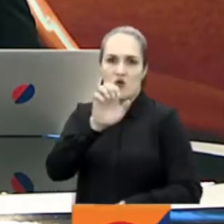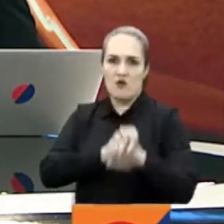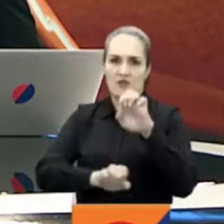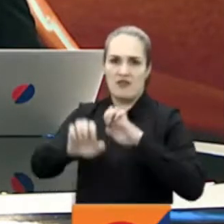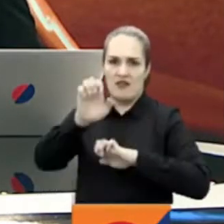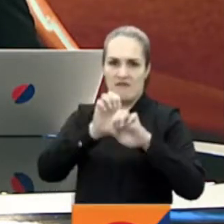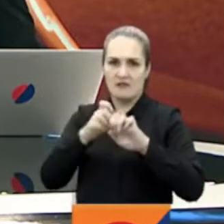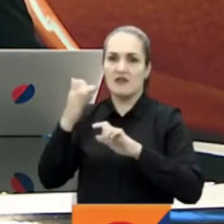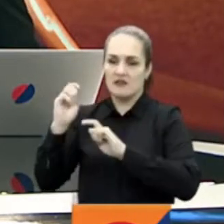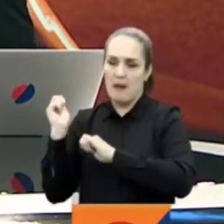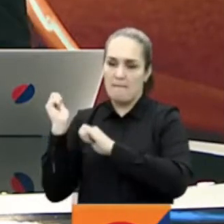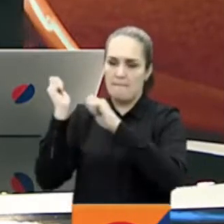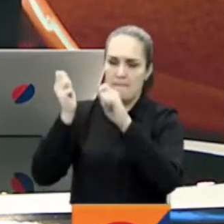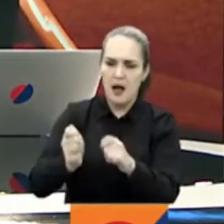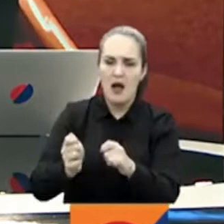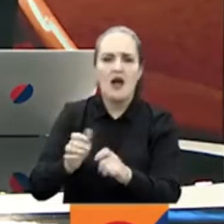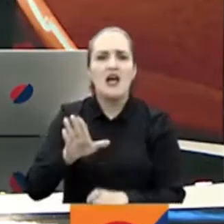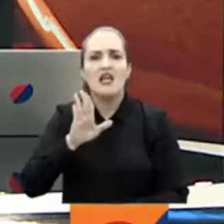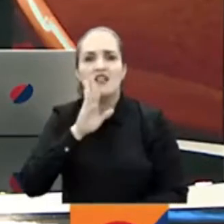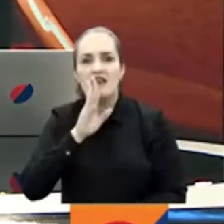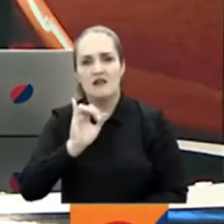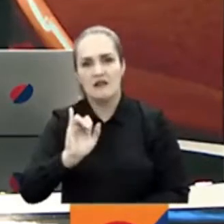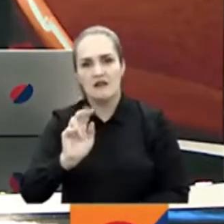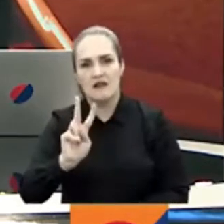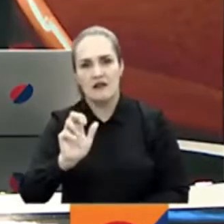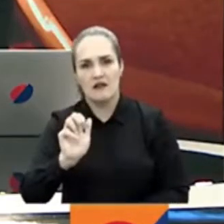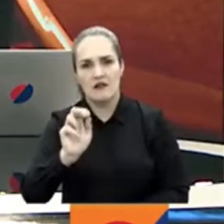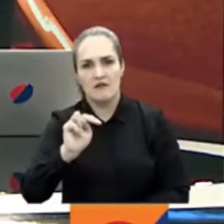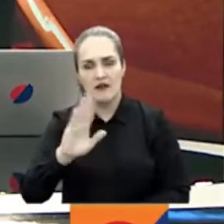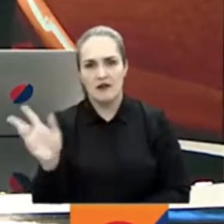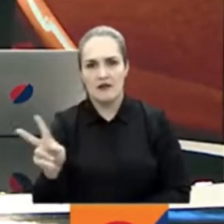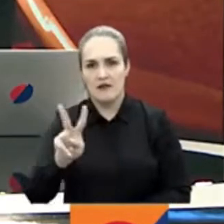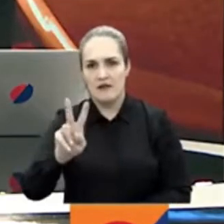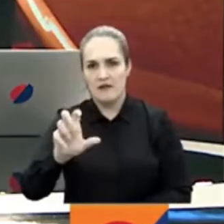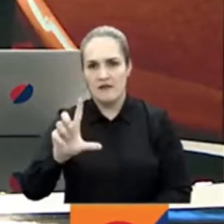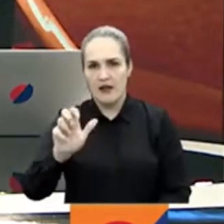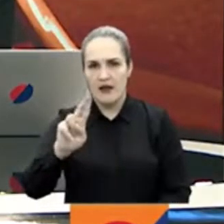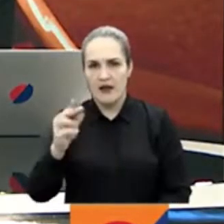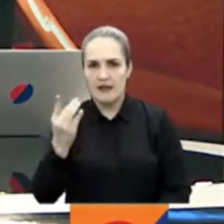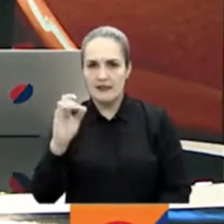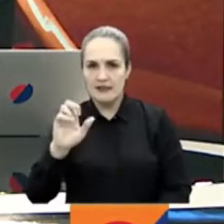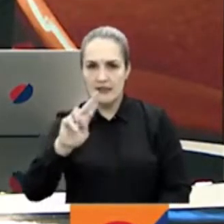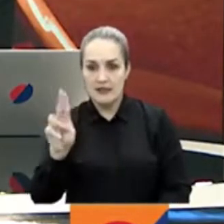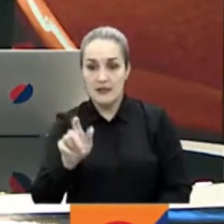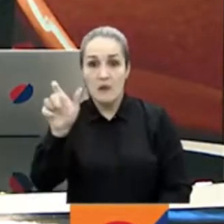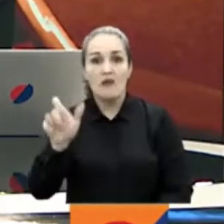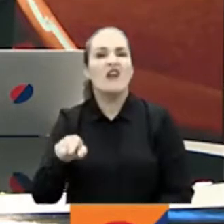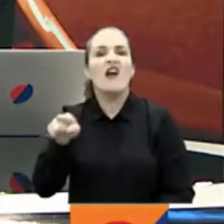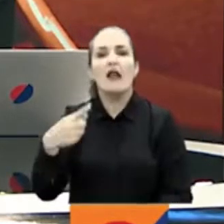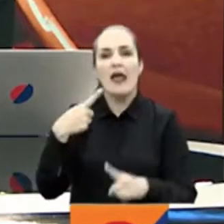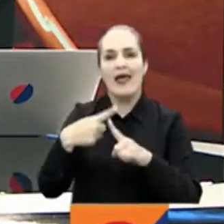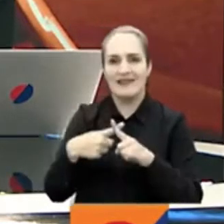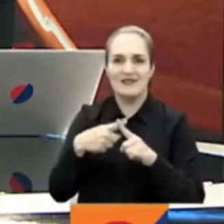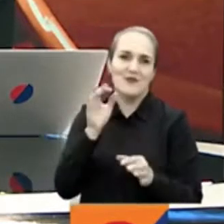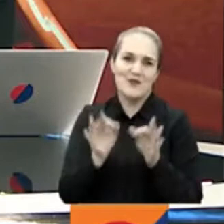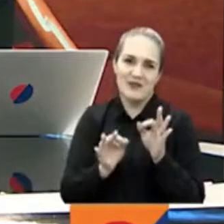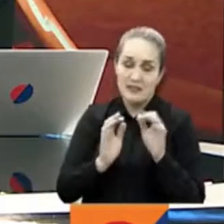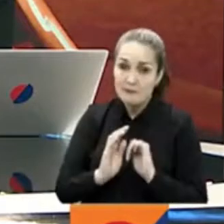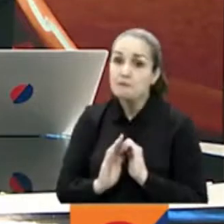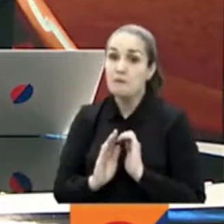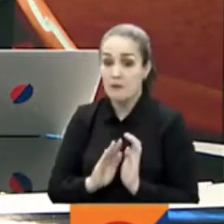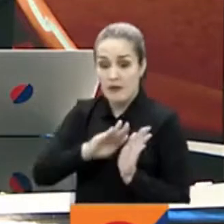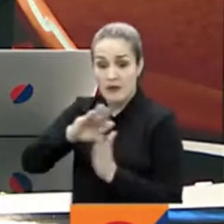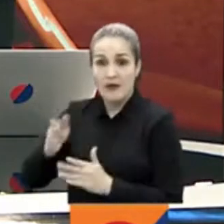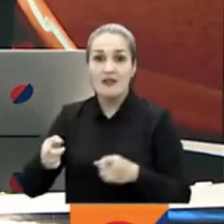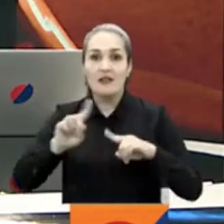Justicia, Iván Velásquez Gómez. Mateo, también hablaremos de las reuniones que ha tenido la delegación enviada por el presidente de Estados Unidos,